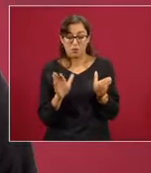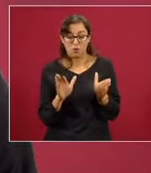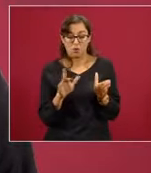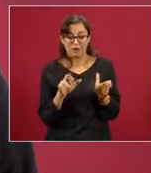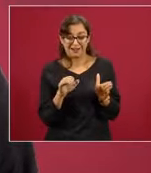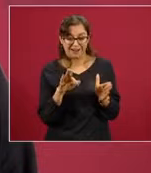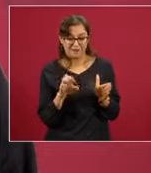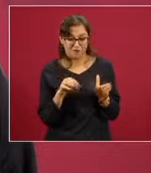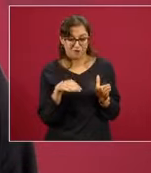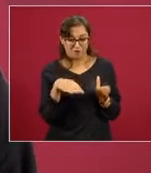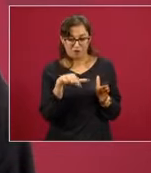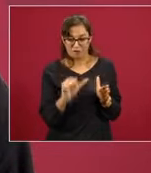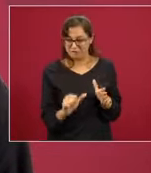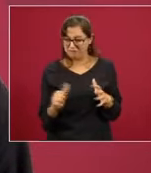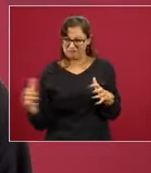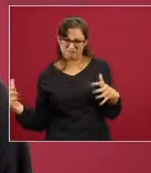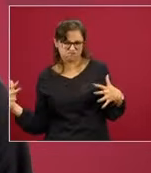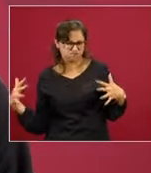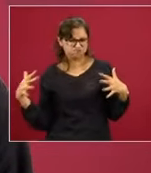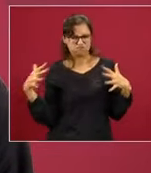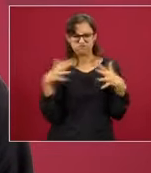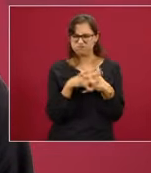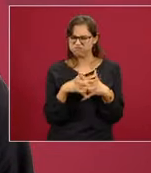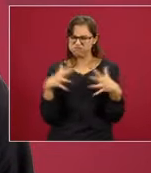mucha violencia.